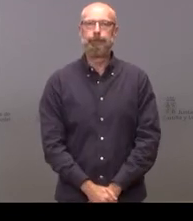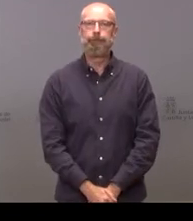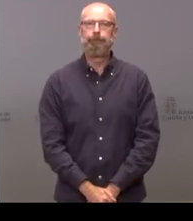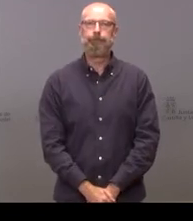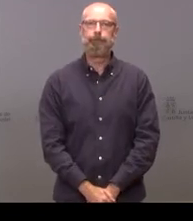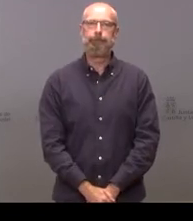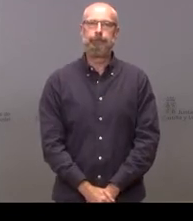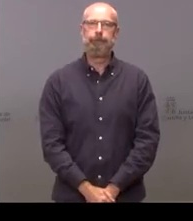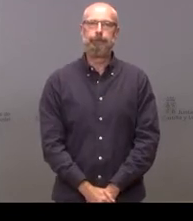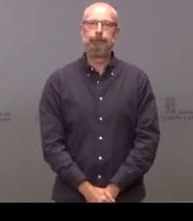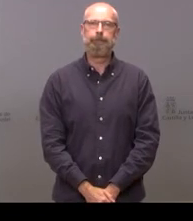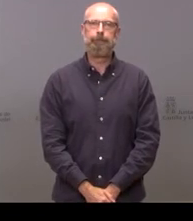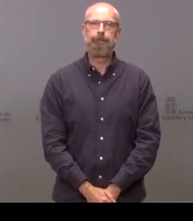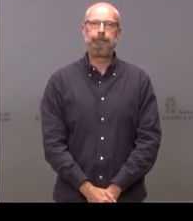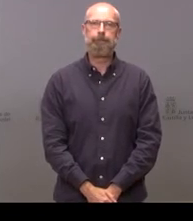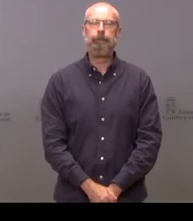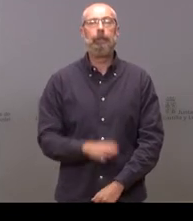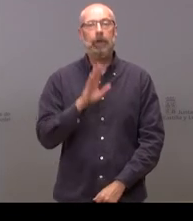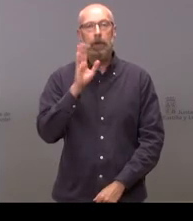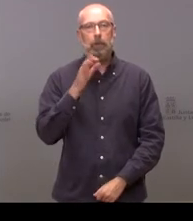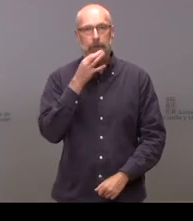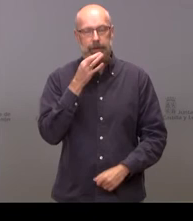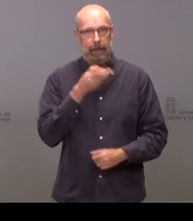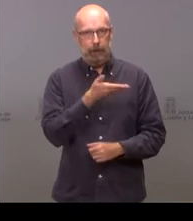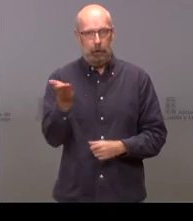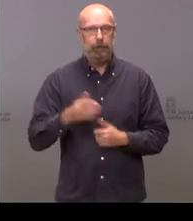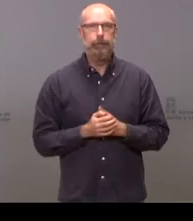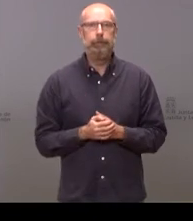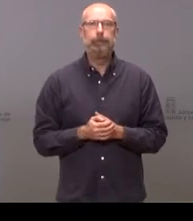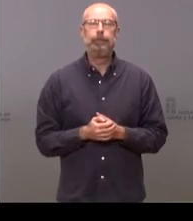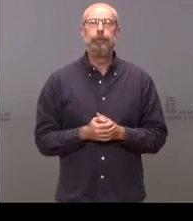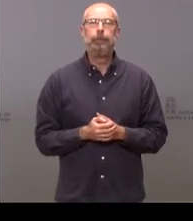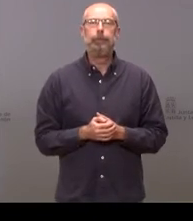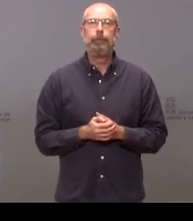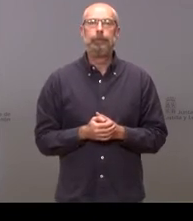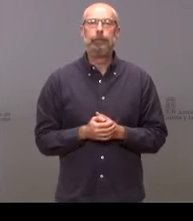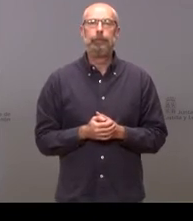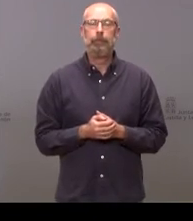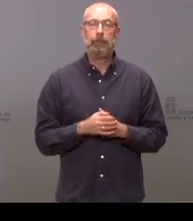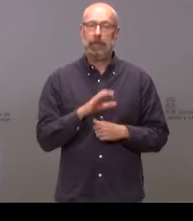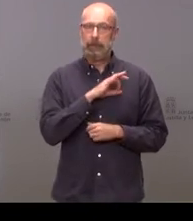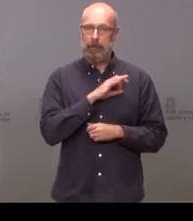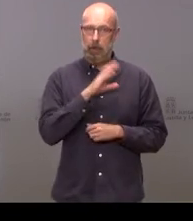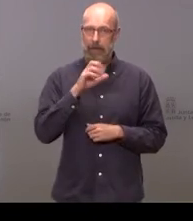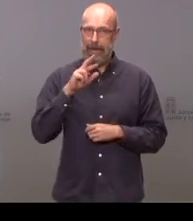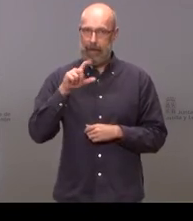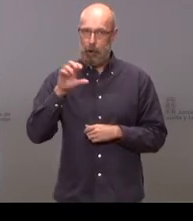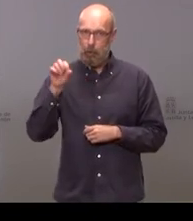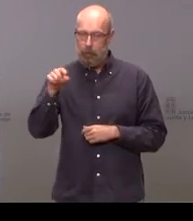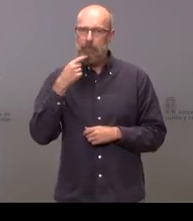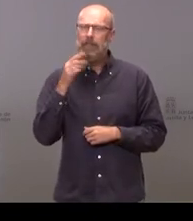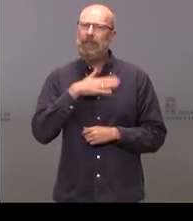cuando quieras Hola buenas tardes a todos yo para para el señor Carrido le quería preguntar si